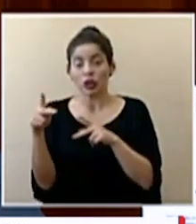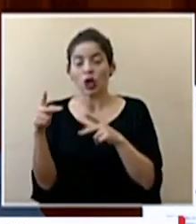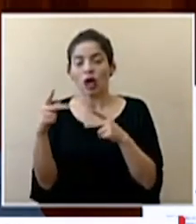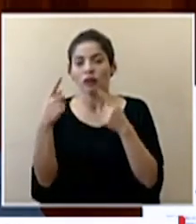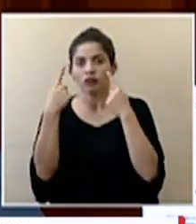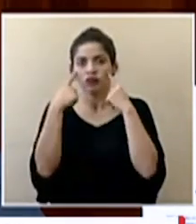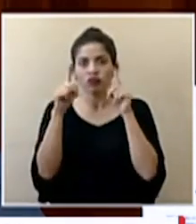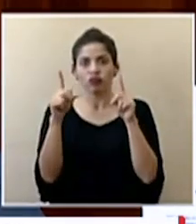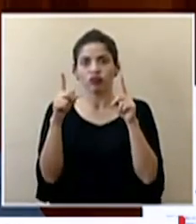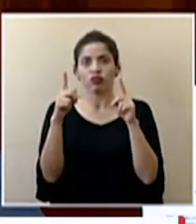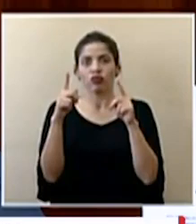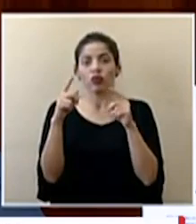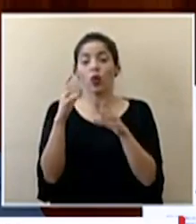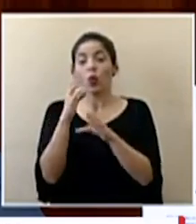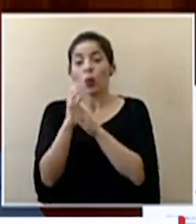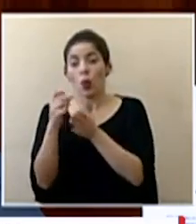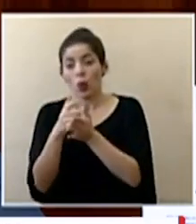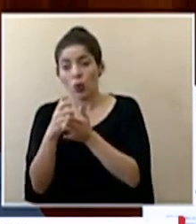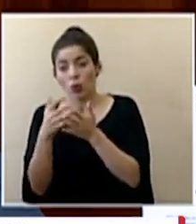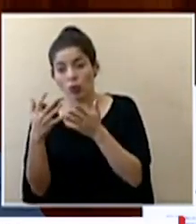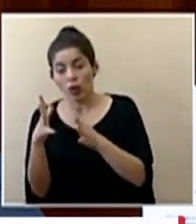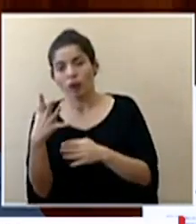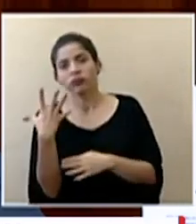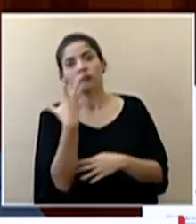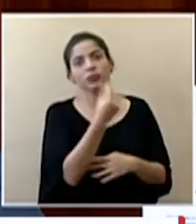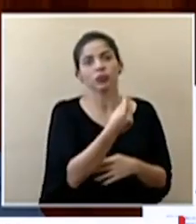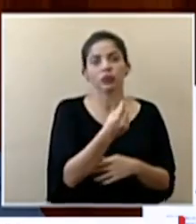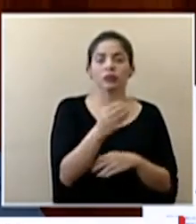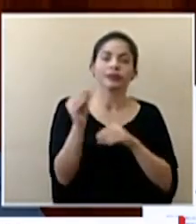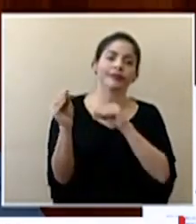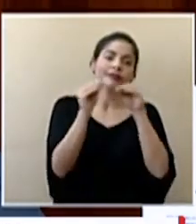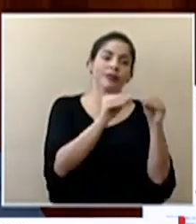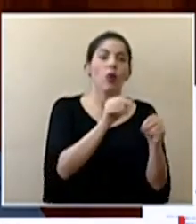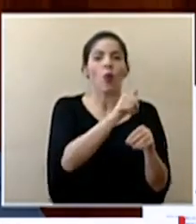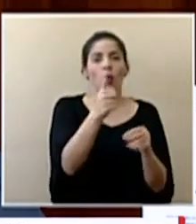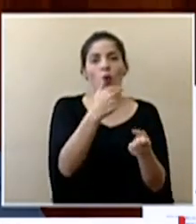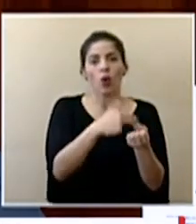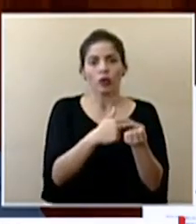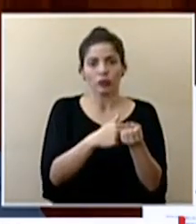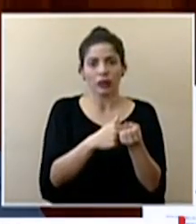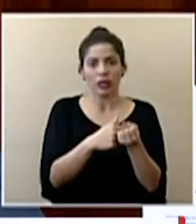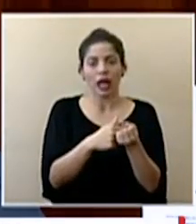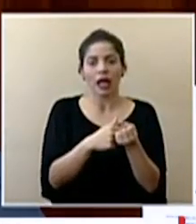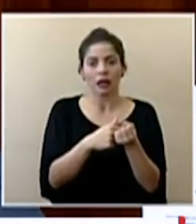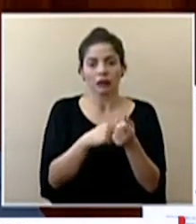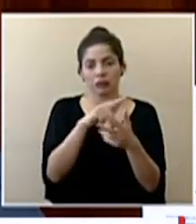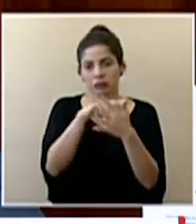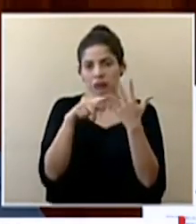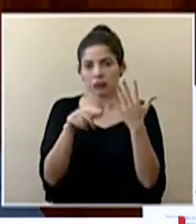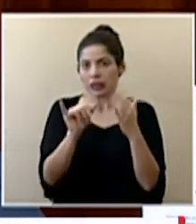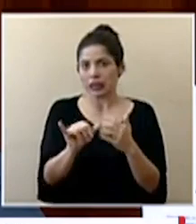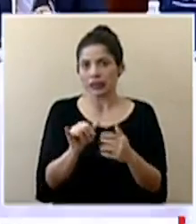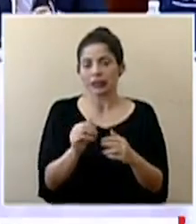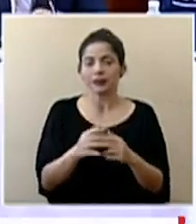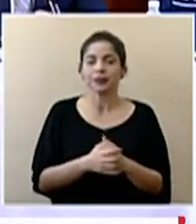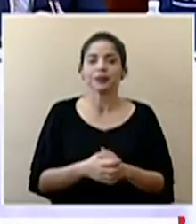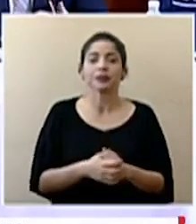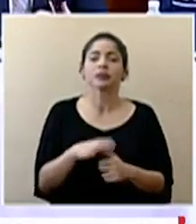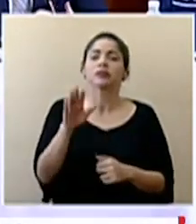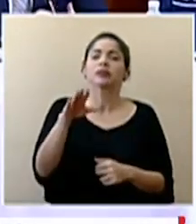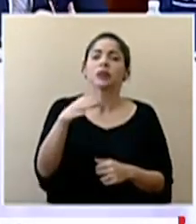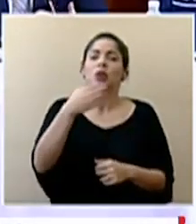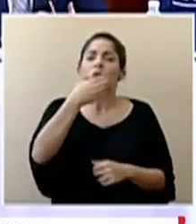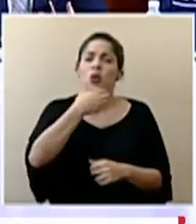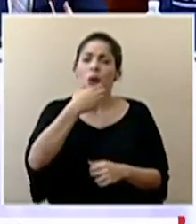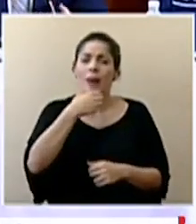de la unidad de cuidados intensivos hacia otros salones de hospital ese sería el balance Don Román